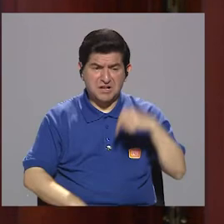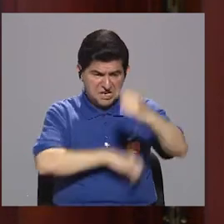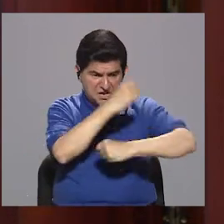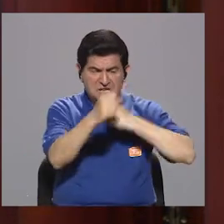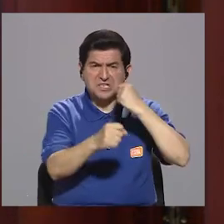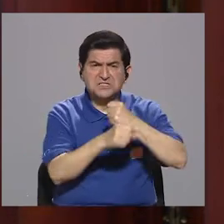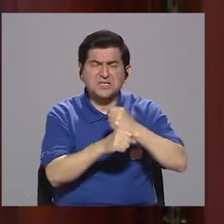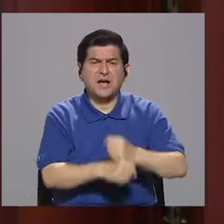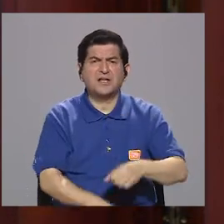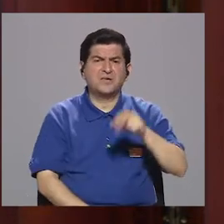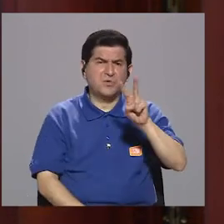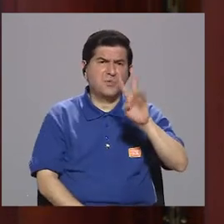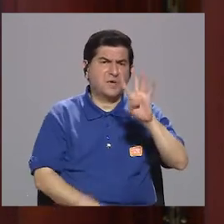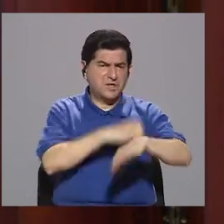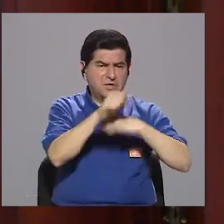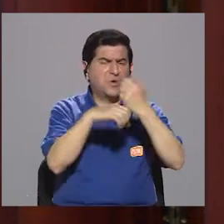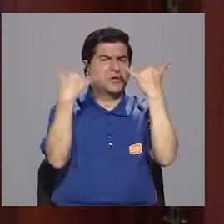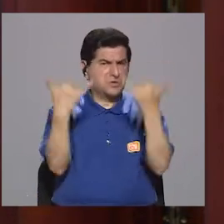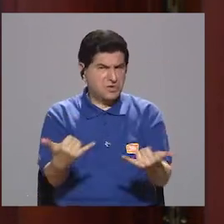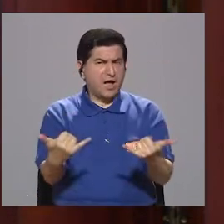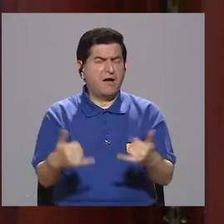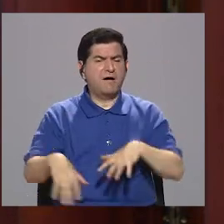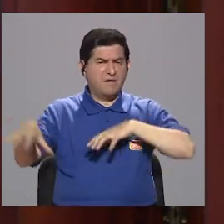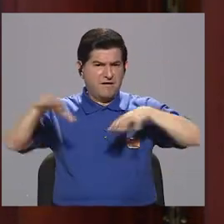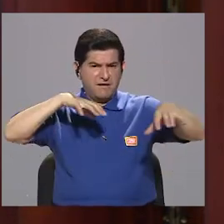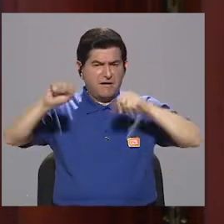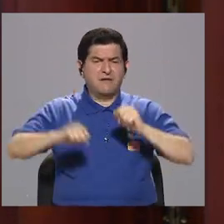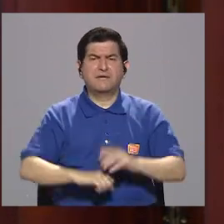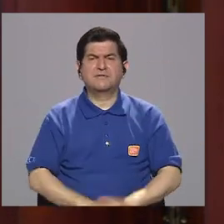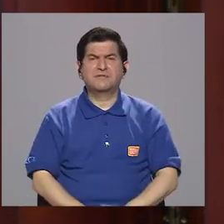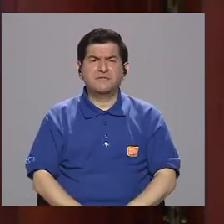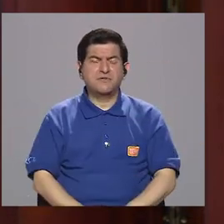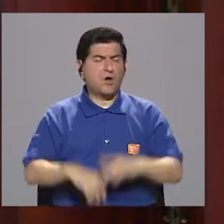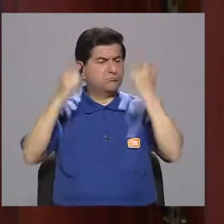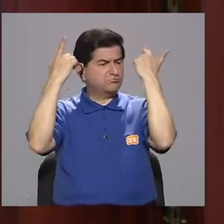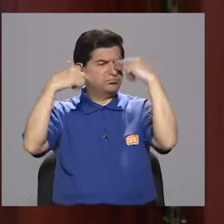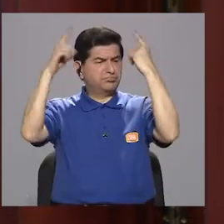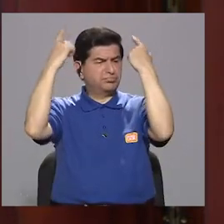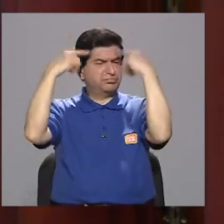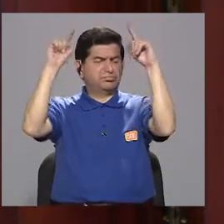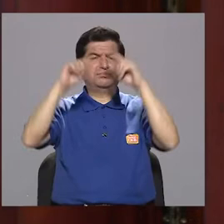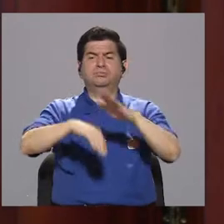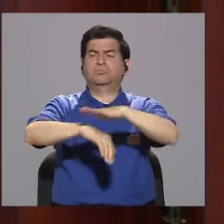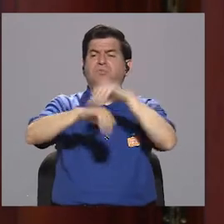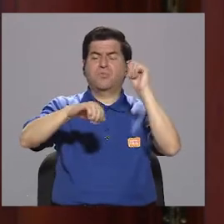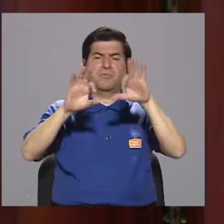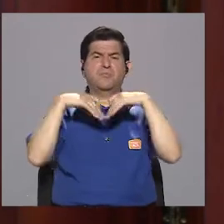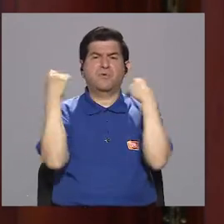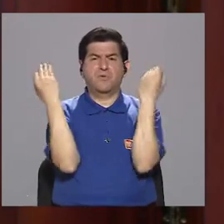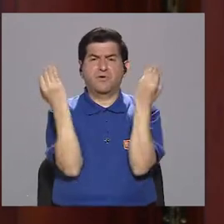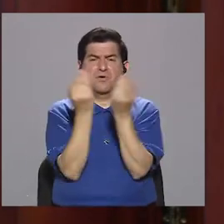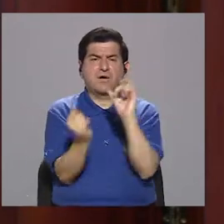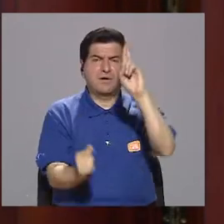año 24 años. Ha sido un evento absolutamente exitoso que convoca a la familia costarricense,